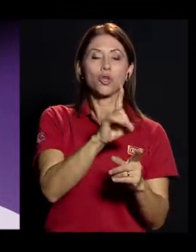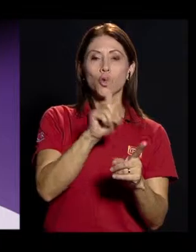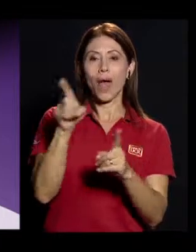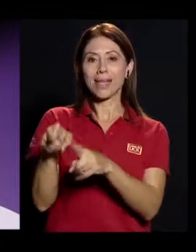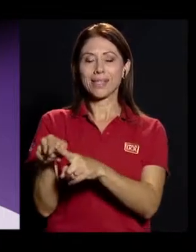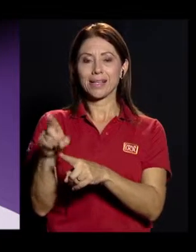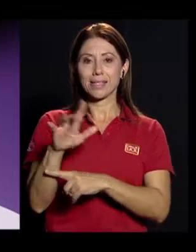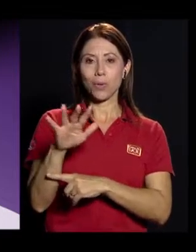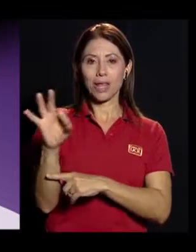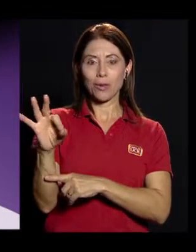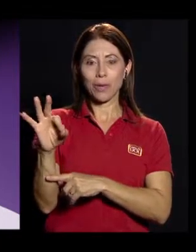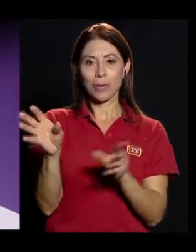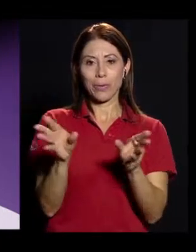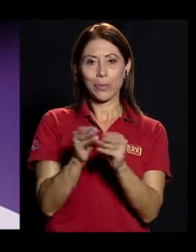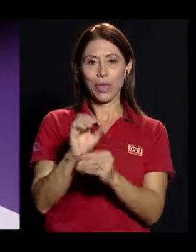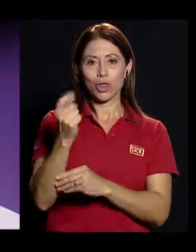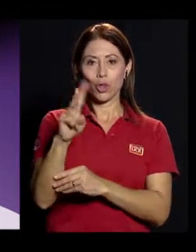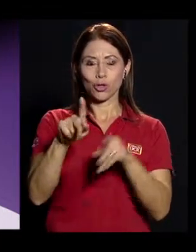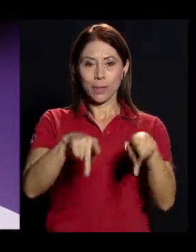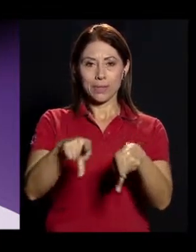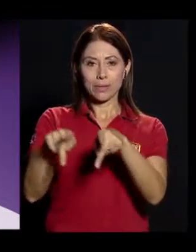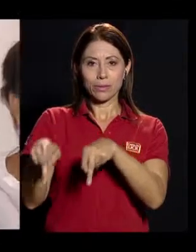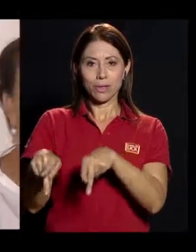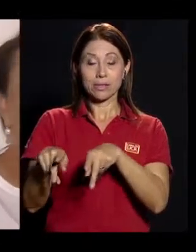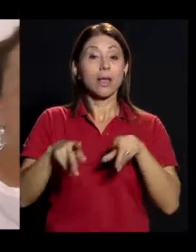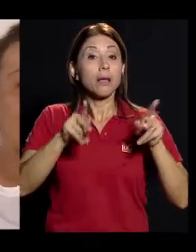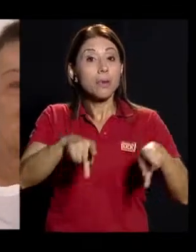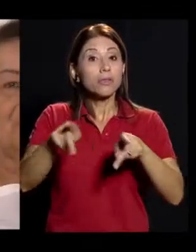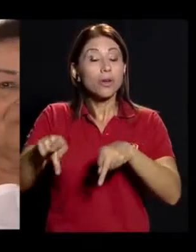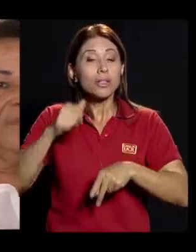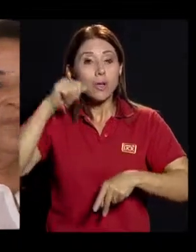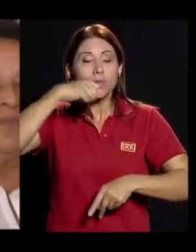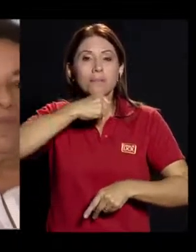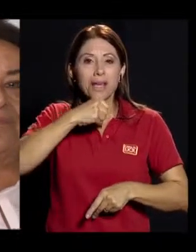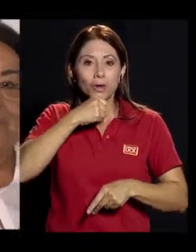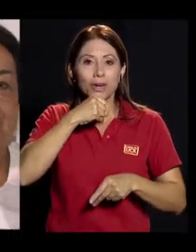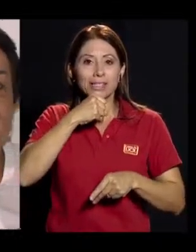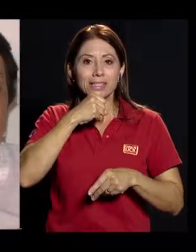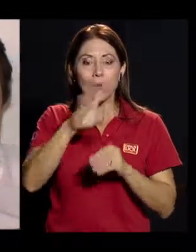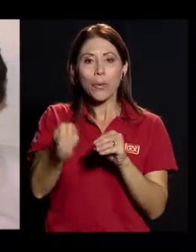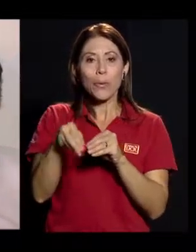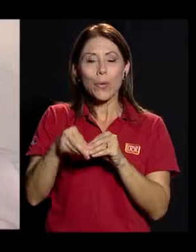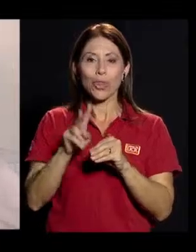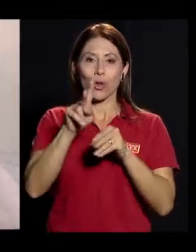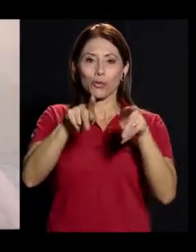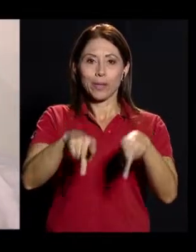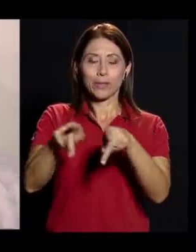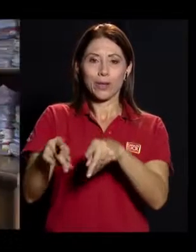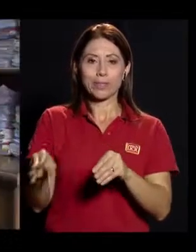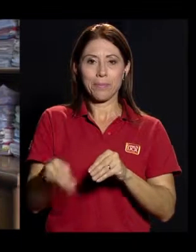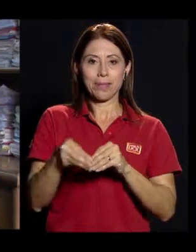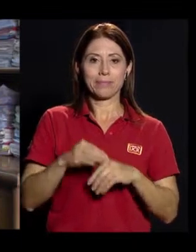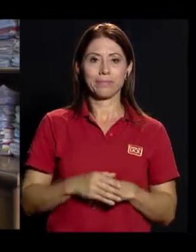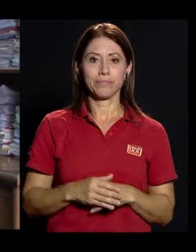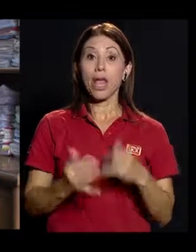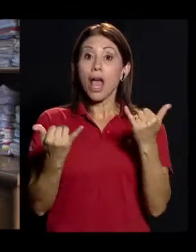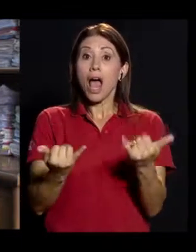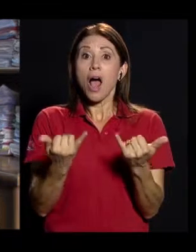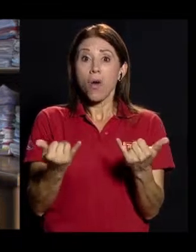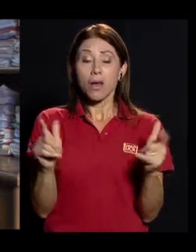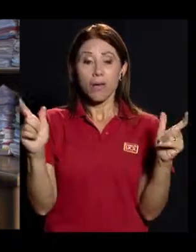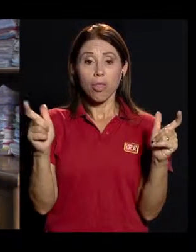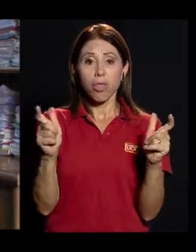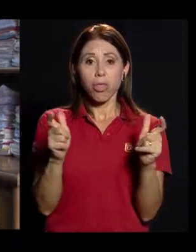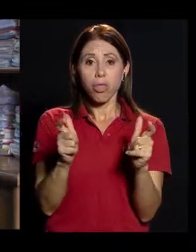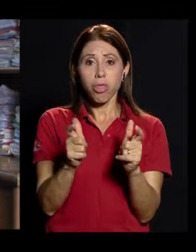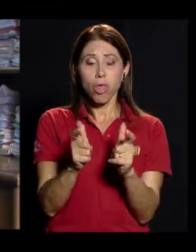59 años fueron 12. En cuanto a las personas adultas mayores, su número aumentó en dos. Que menos cotizantes van a tener que